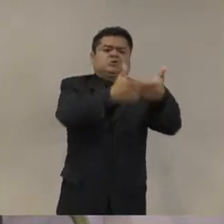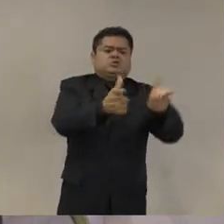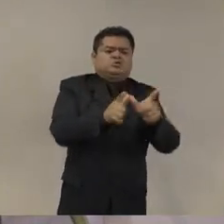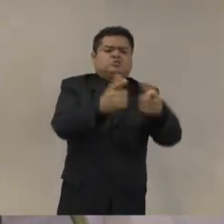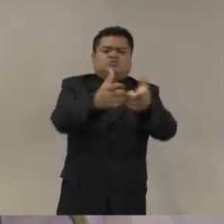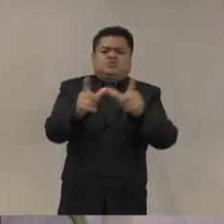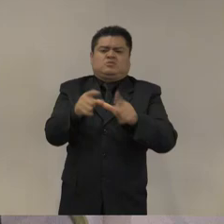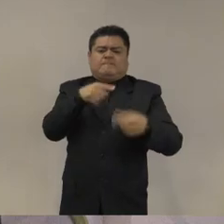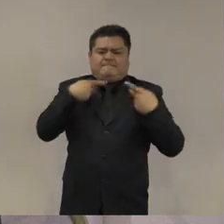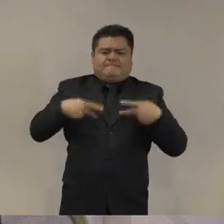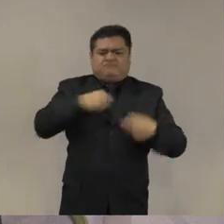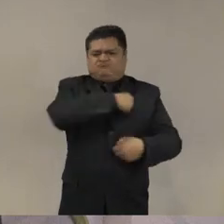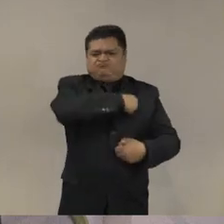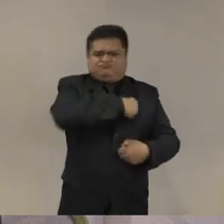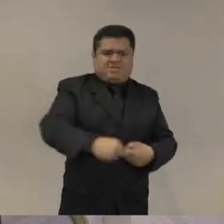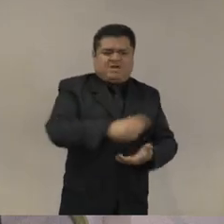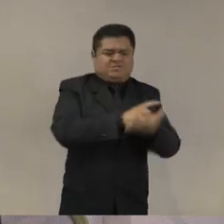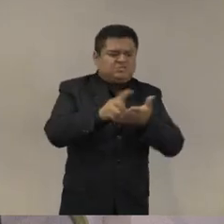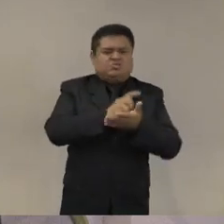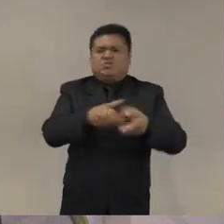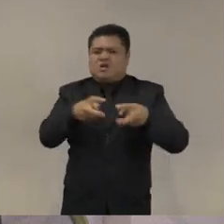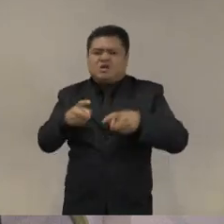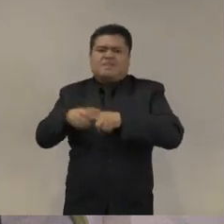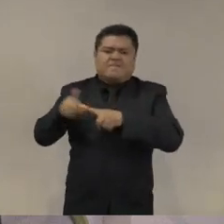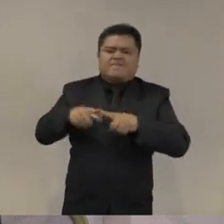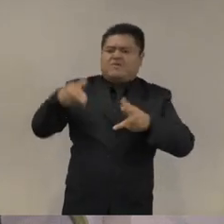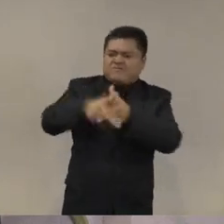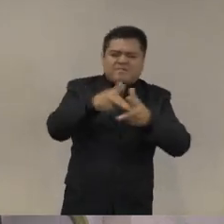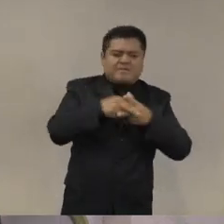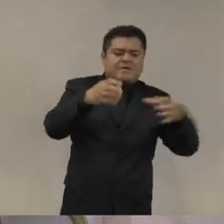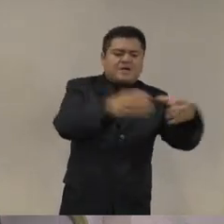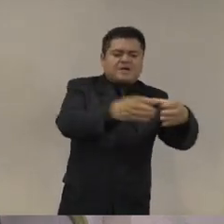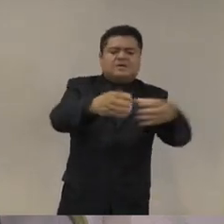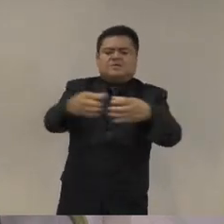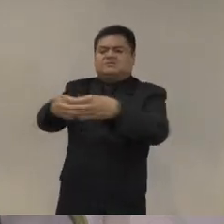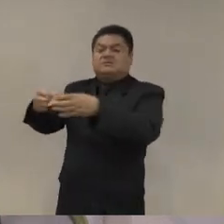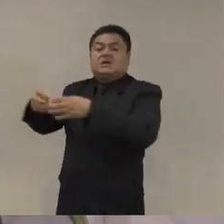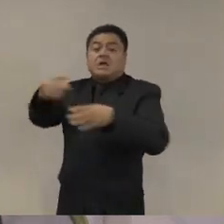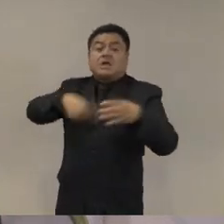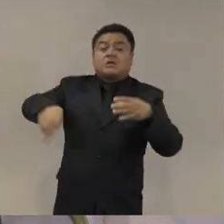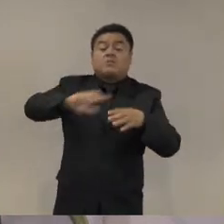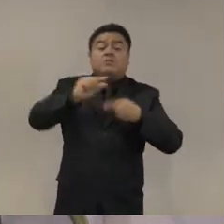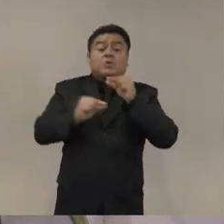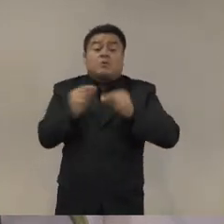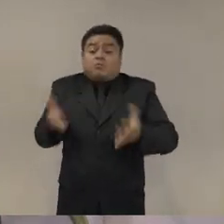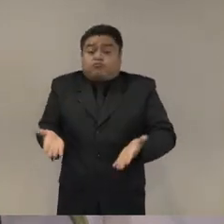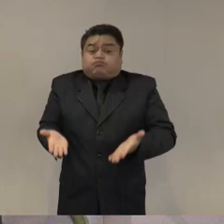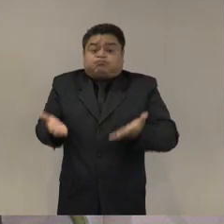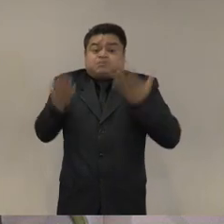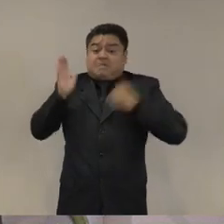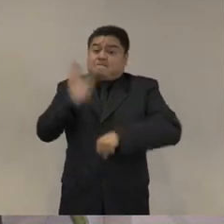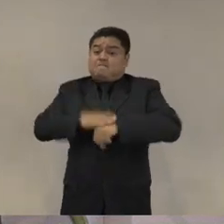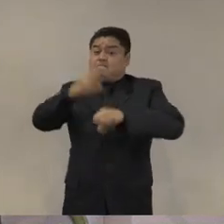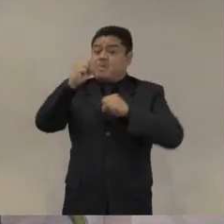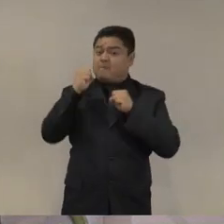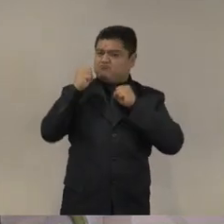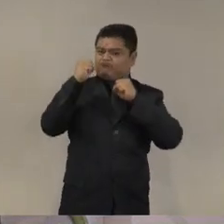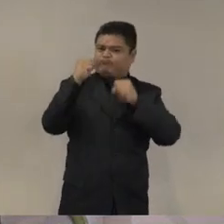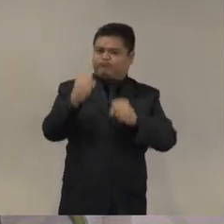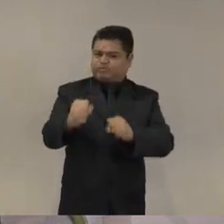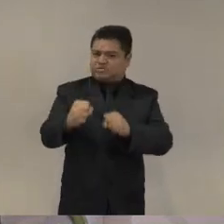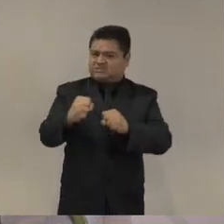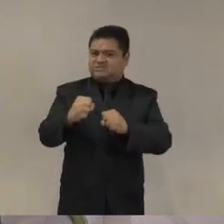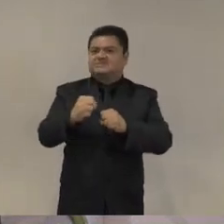con Julián en el sentido de que la militarización y el empoderamiento del narcotráfico y del crimen